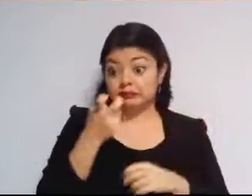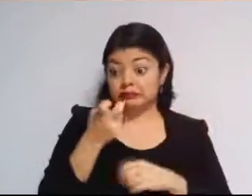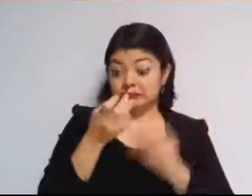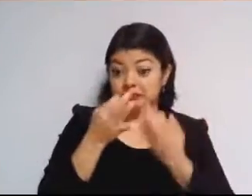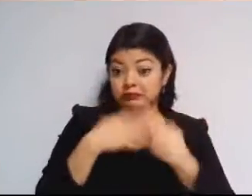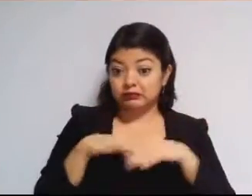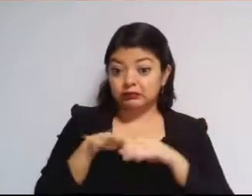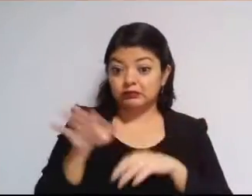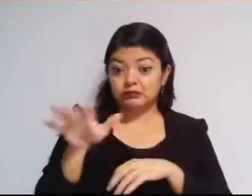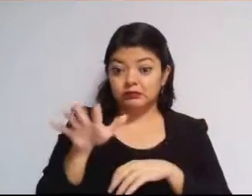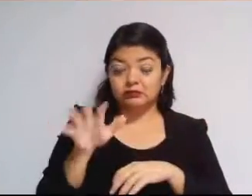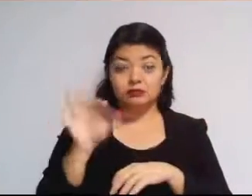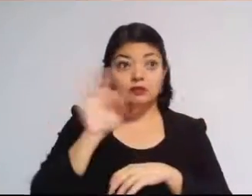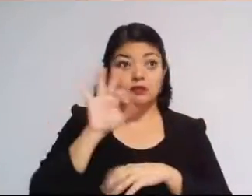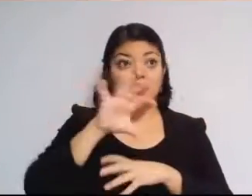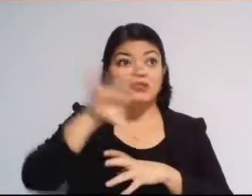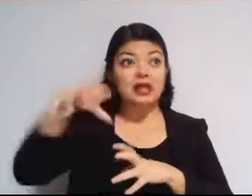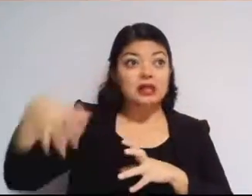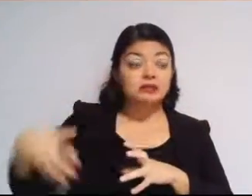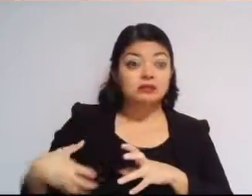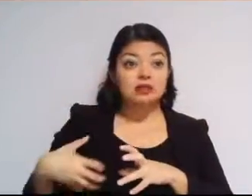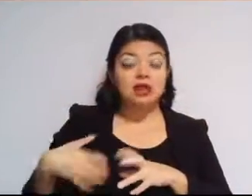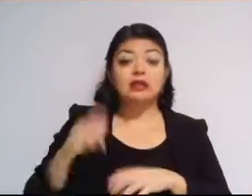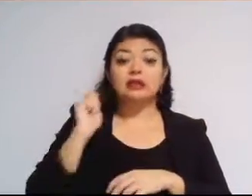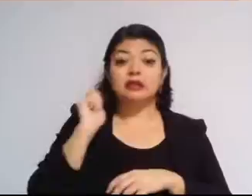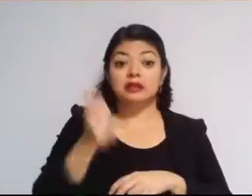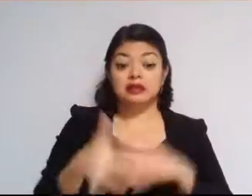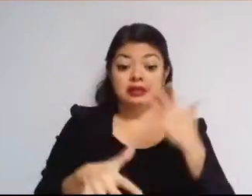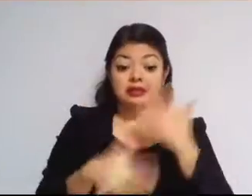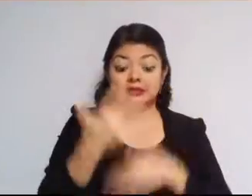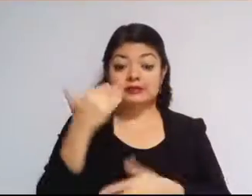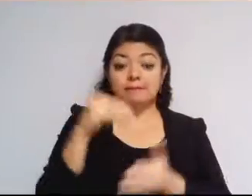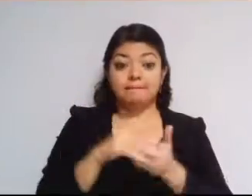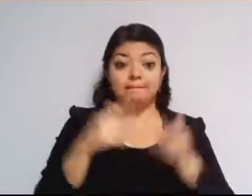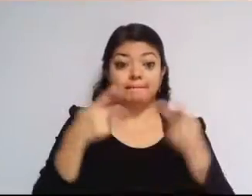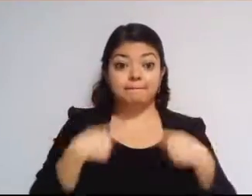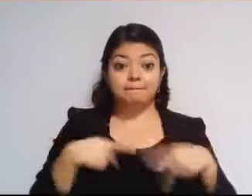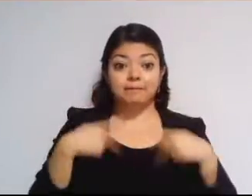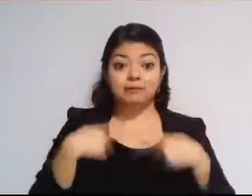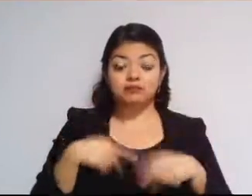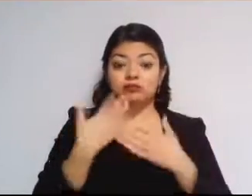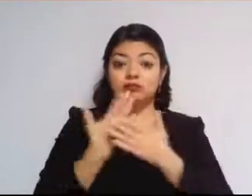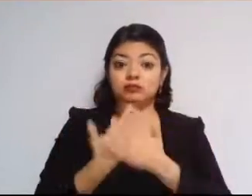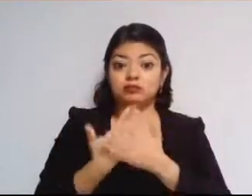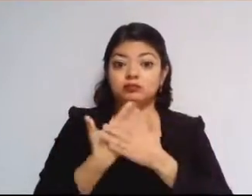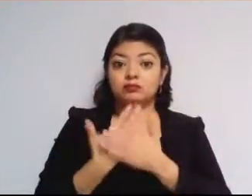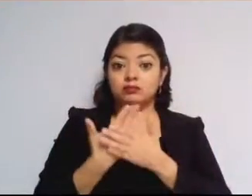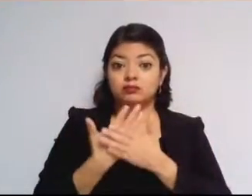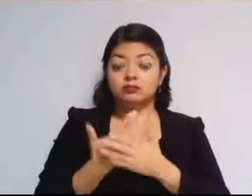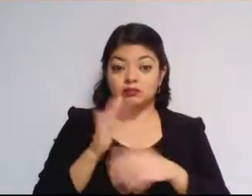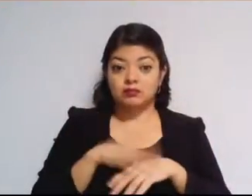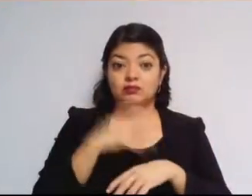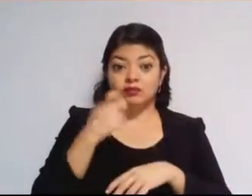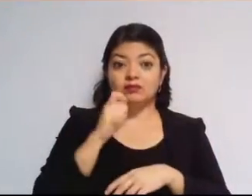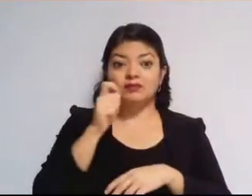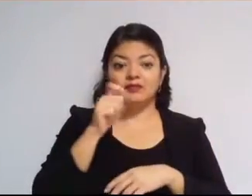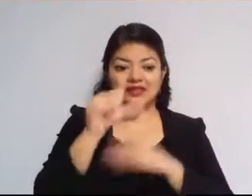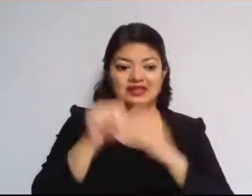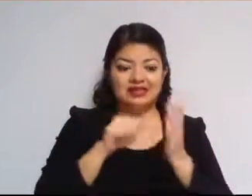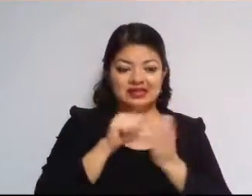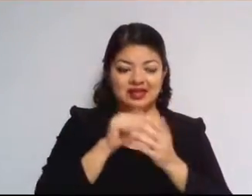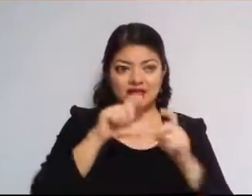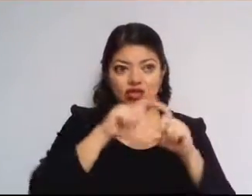espera para recibir trasplantes de más de 15 mil personas, y es que el Sistema Informático del Centro Nacional de Transplantes,